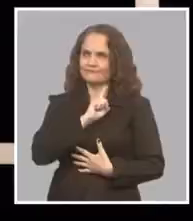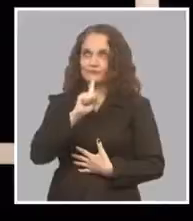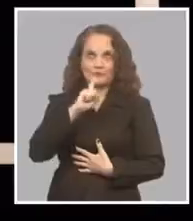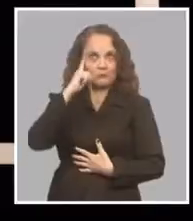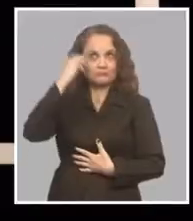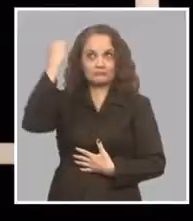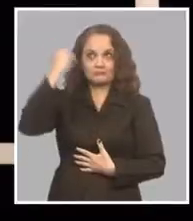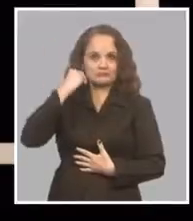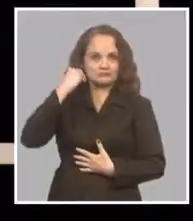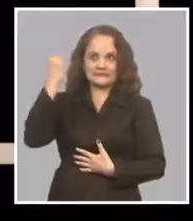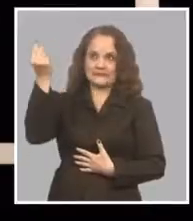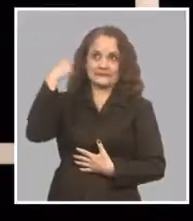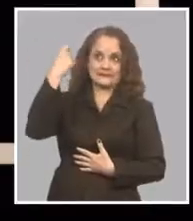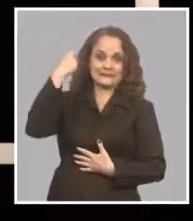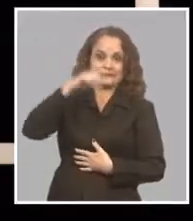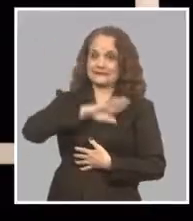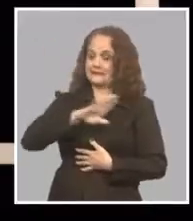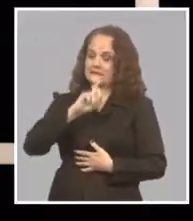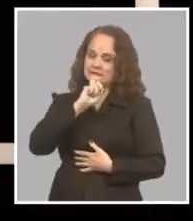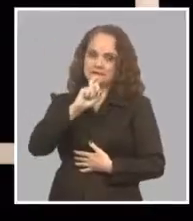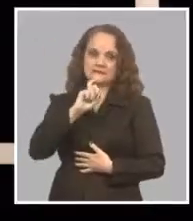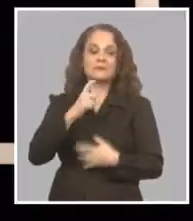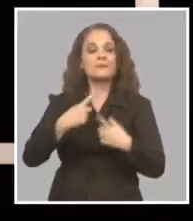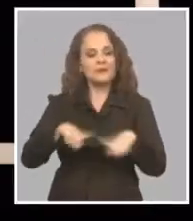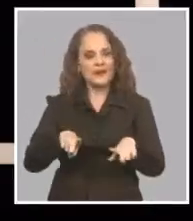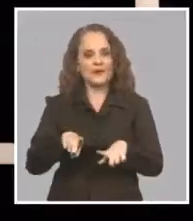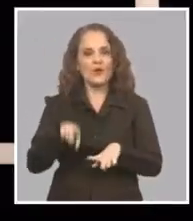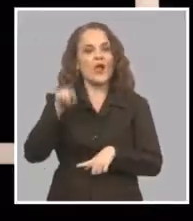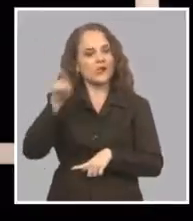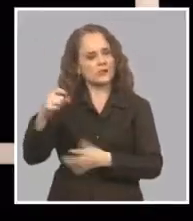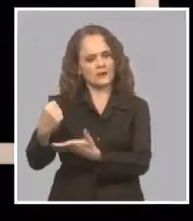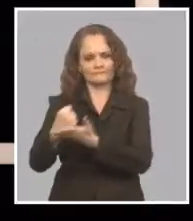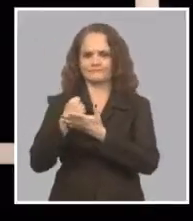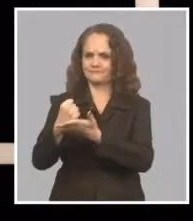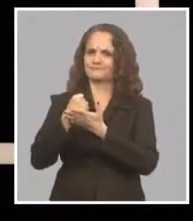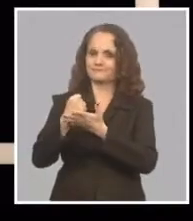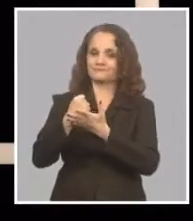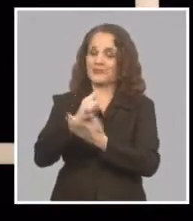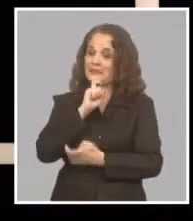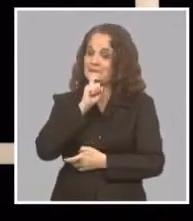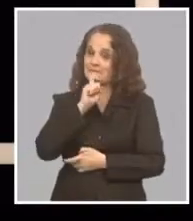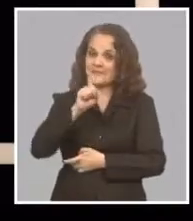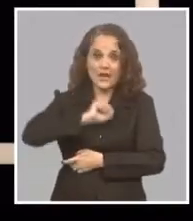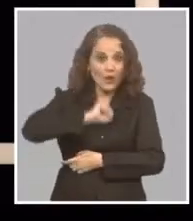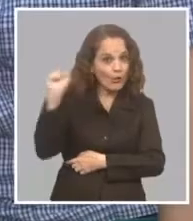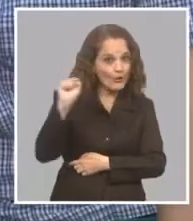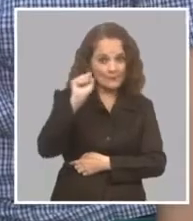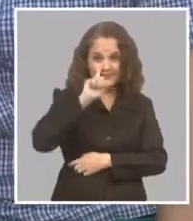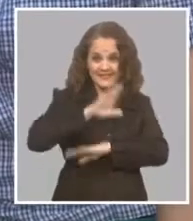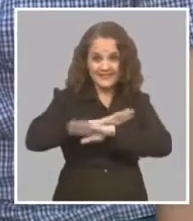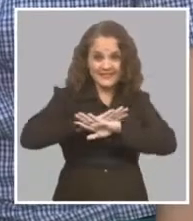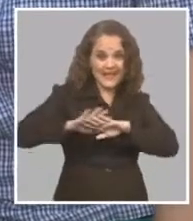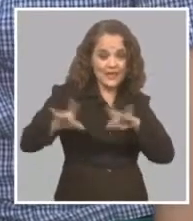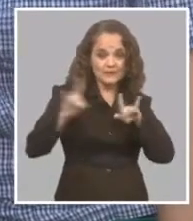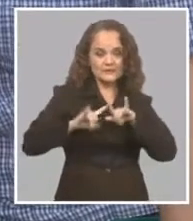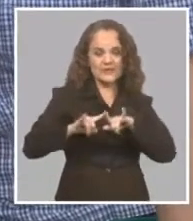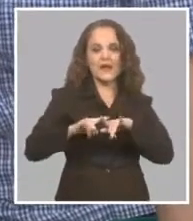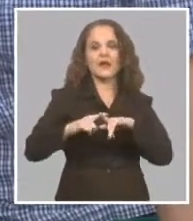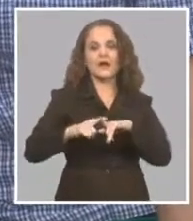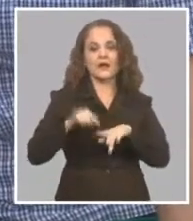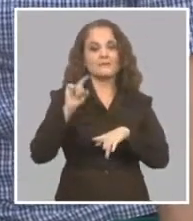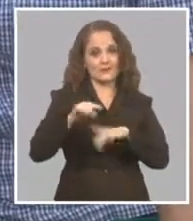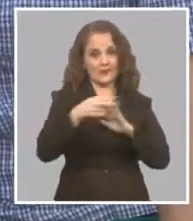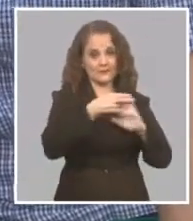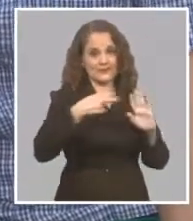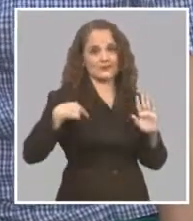entraba Y creo que si no hubiese sido por su ayuda no hubiese terminado Y la saqué con cuatro, así que